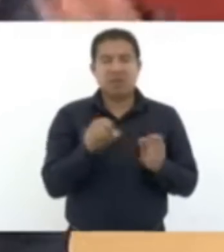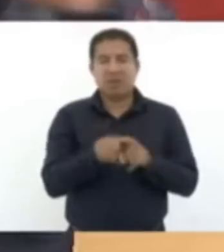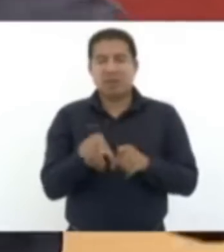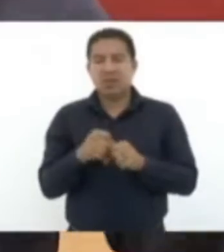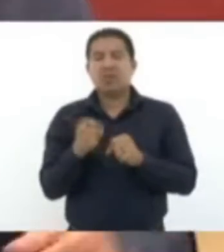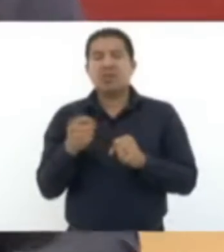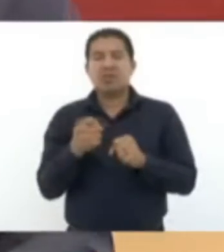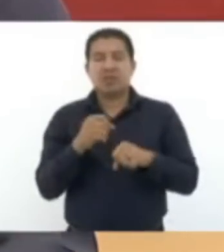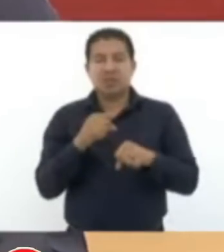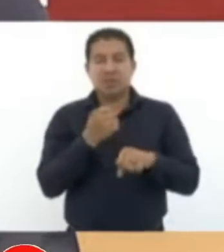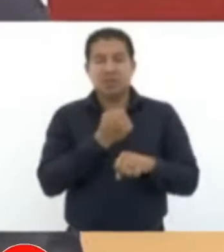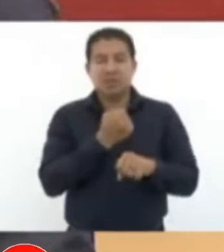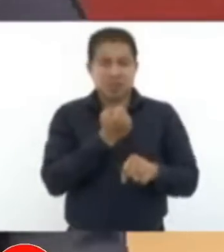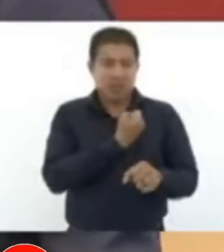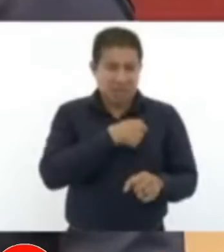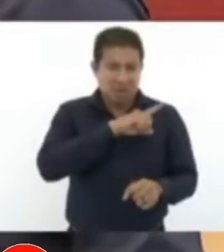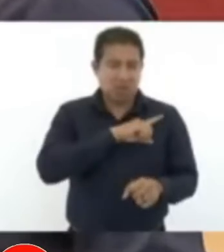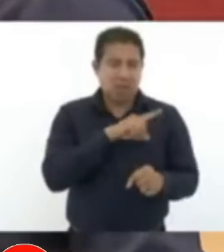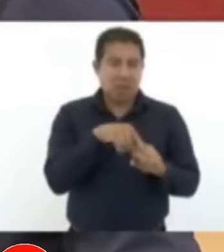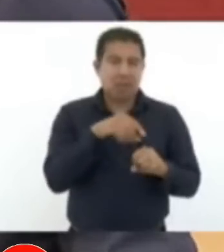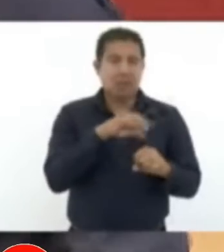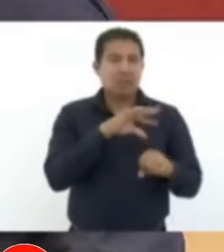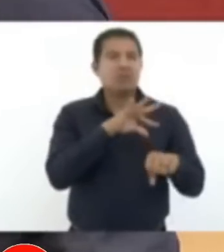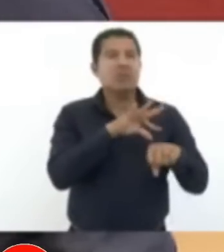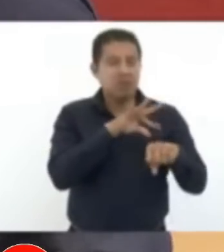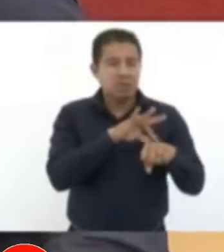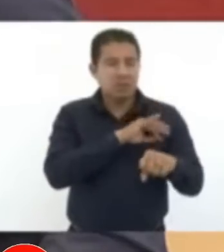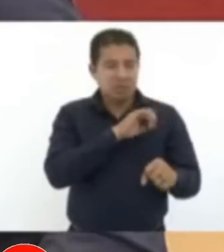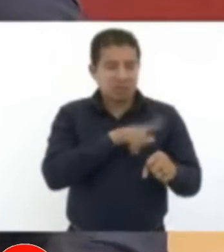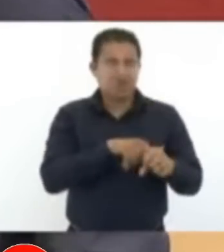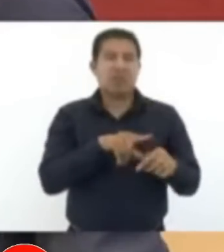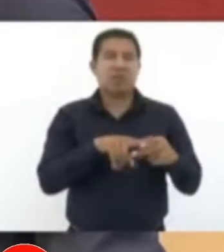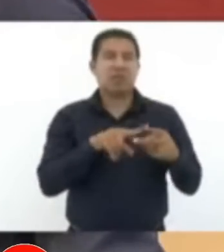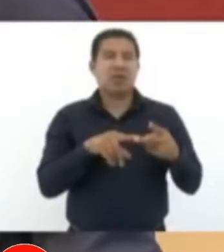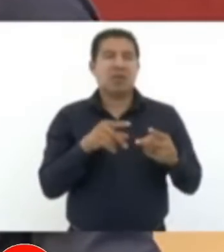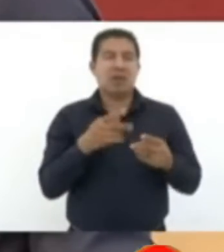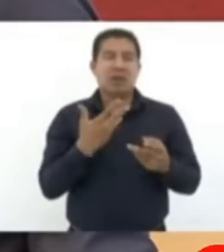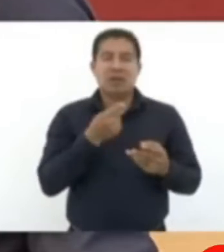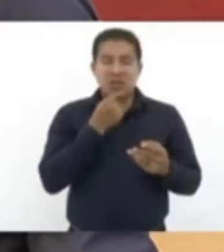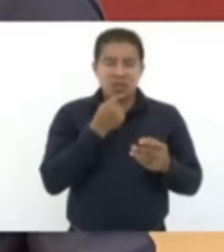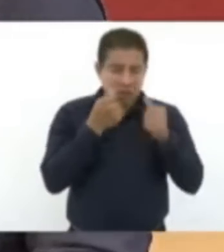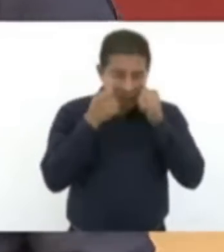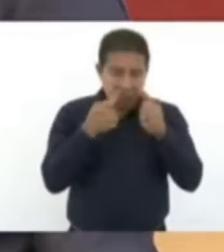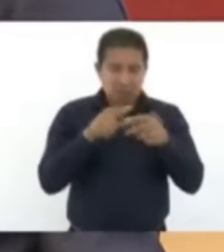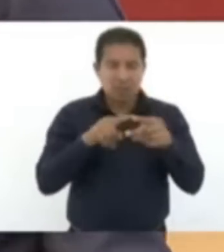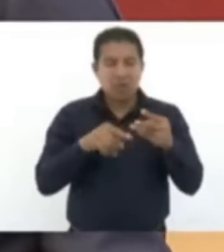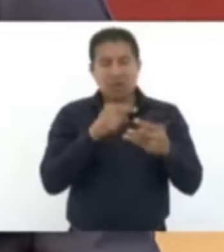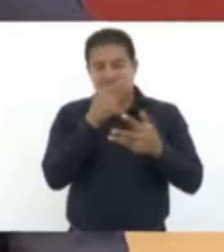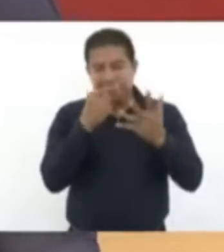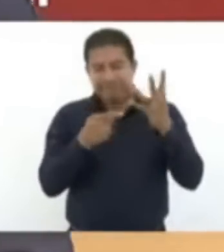de especialistas, pero no tenemos pediatras, no tenemos los especialistas que se requieren y